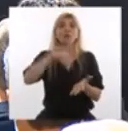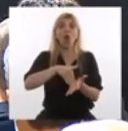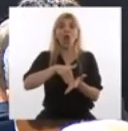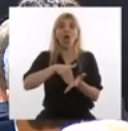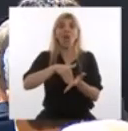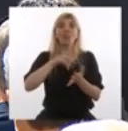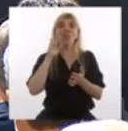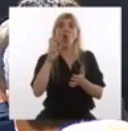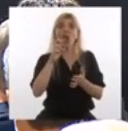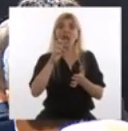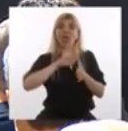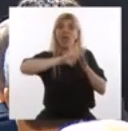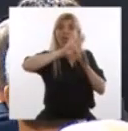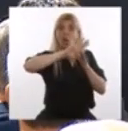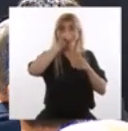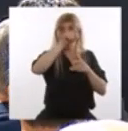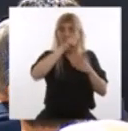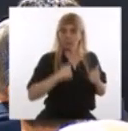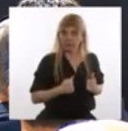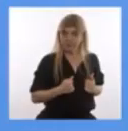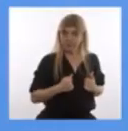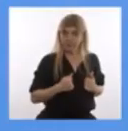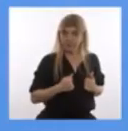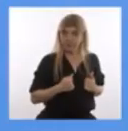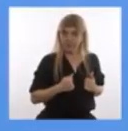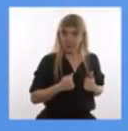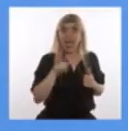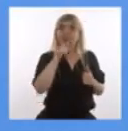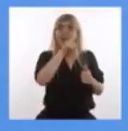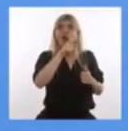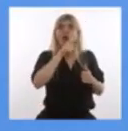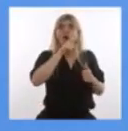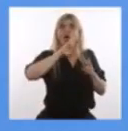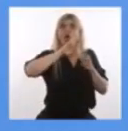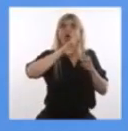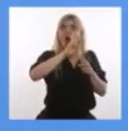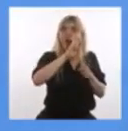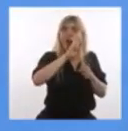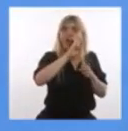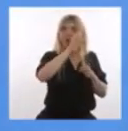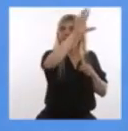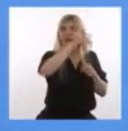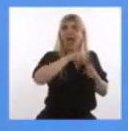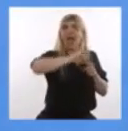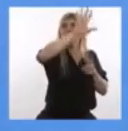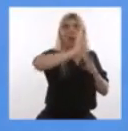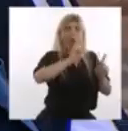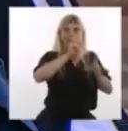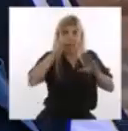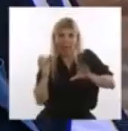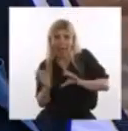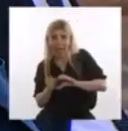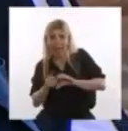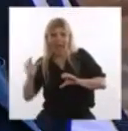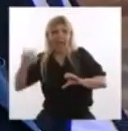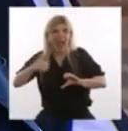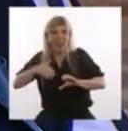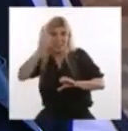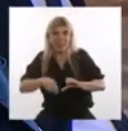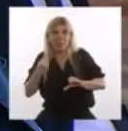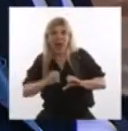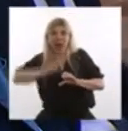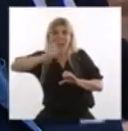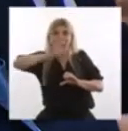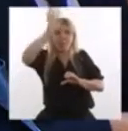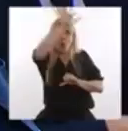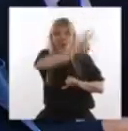deuda. Esos son dólares que se quedan en Argentina para que se distribuyan en las provincias y para que las provincias